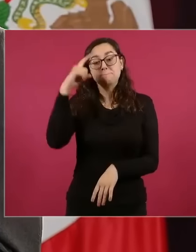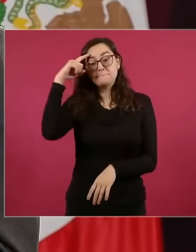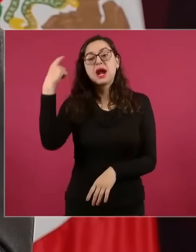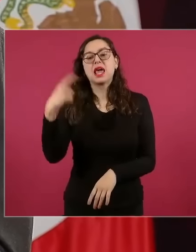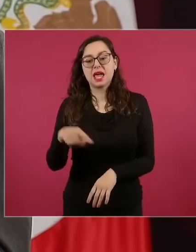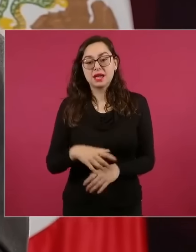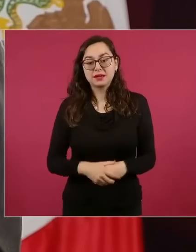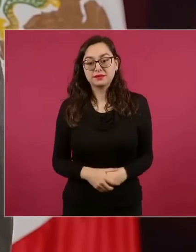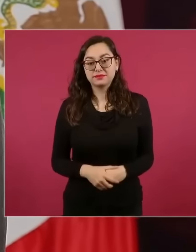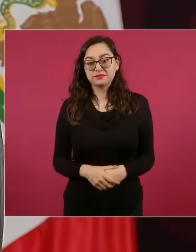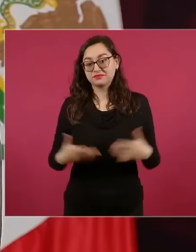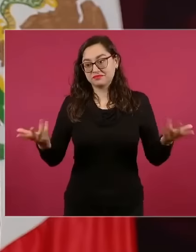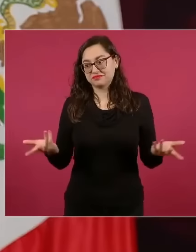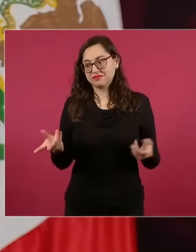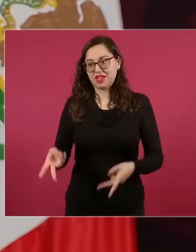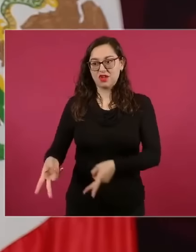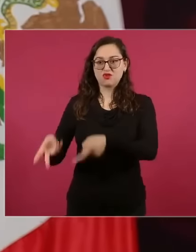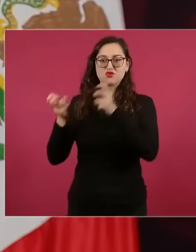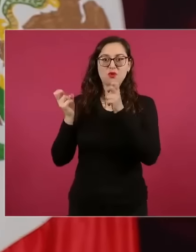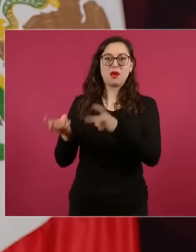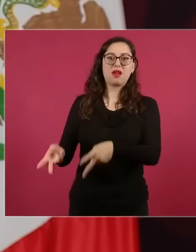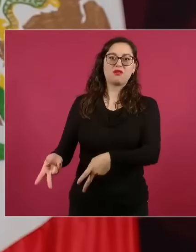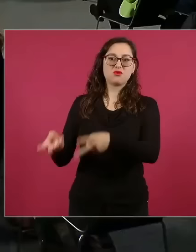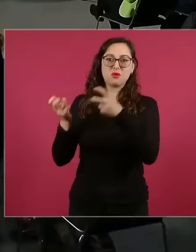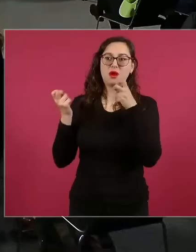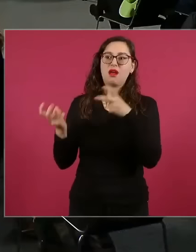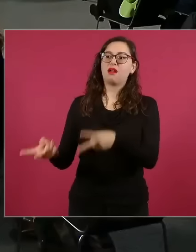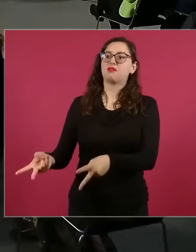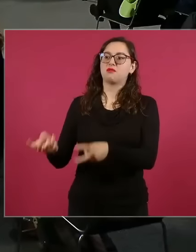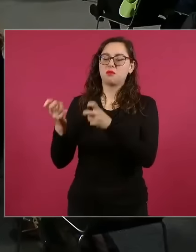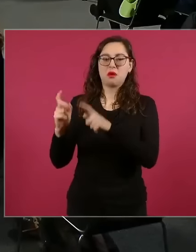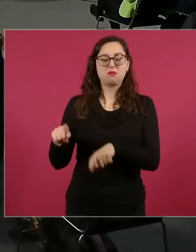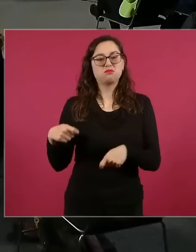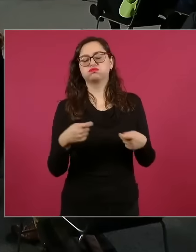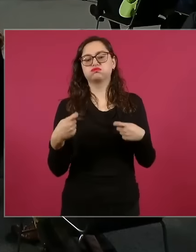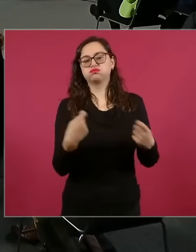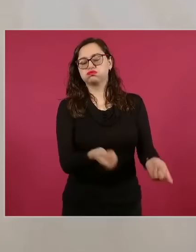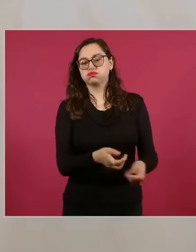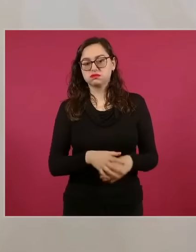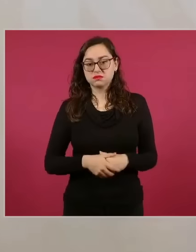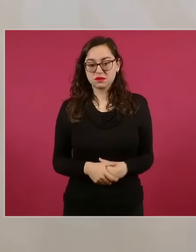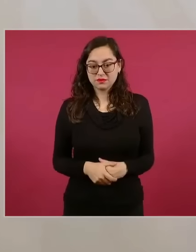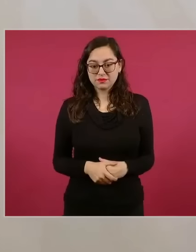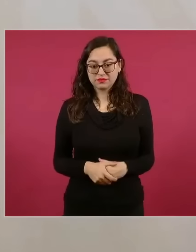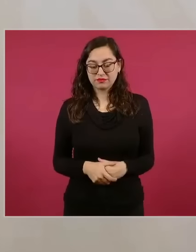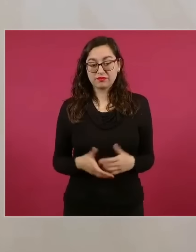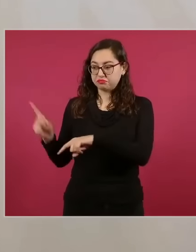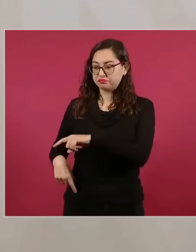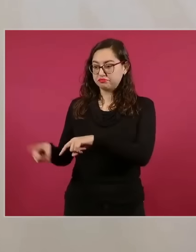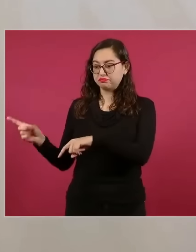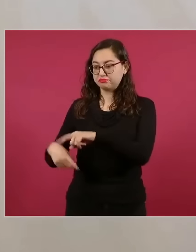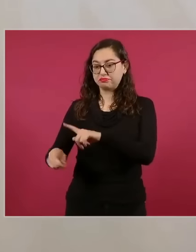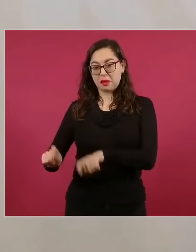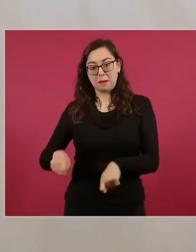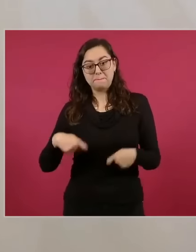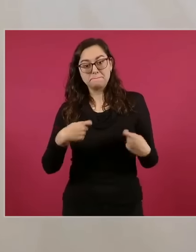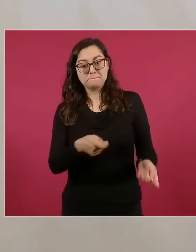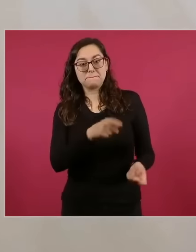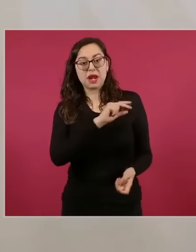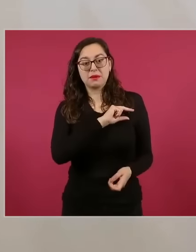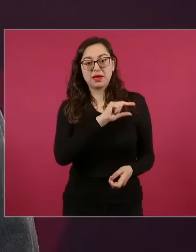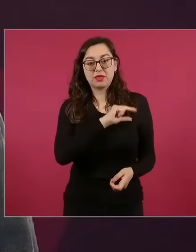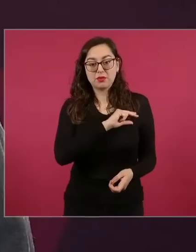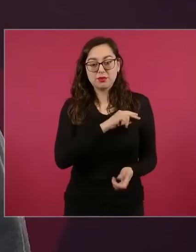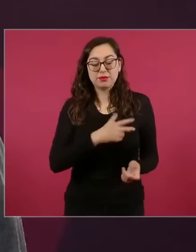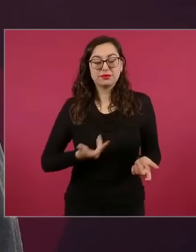de los bienes de nuestro pueblo y de los bienes nacionales, las privatizaciones. Y es increíble